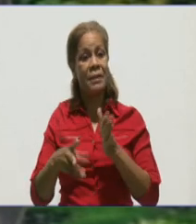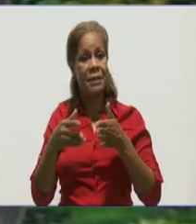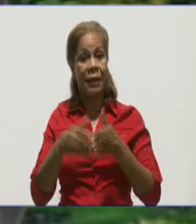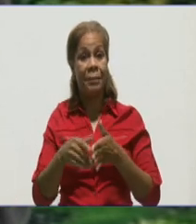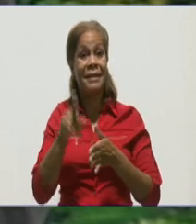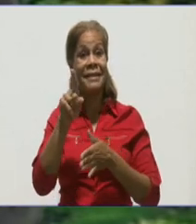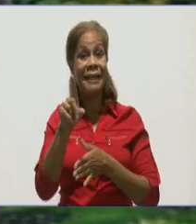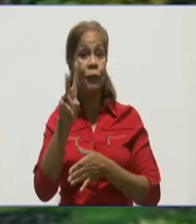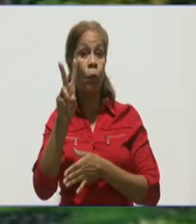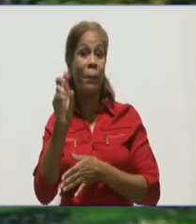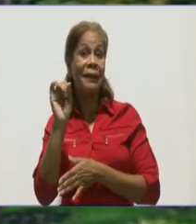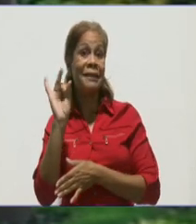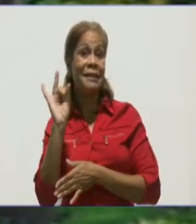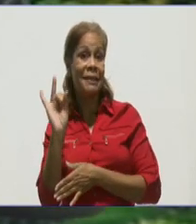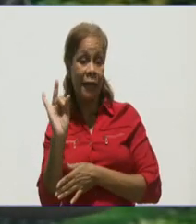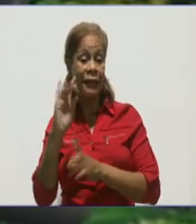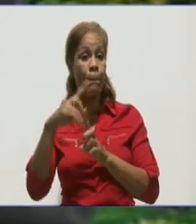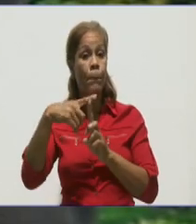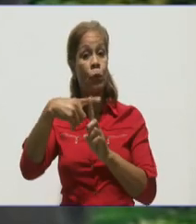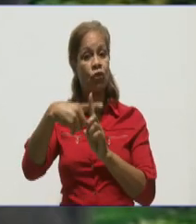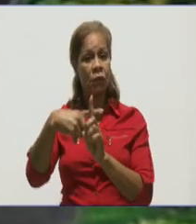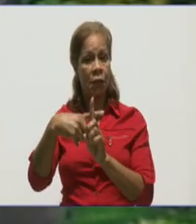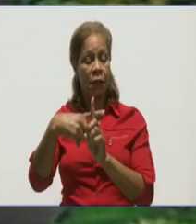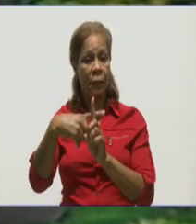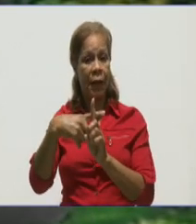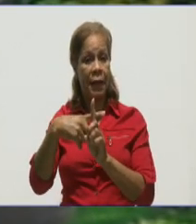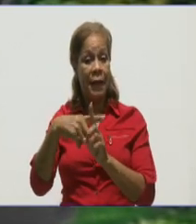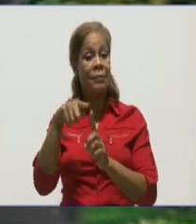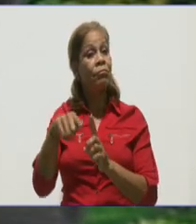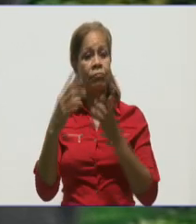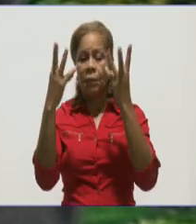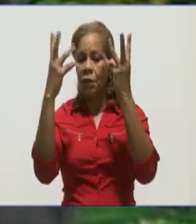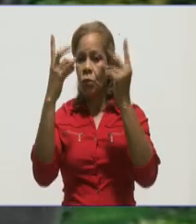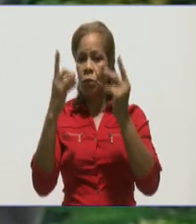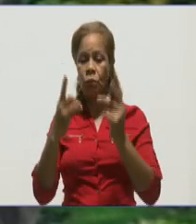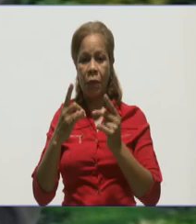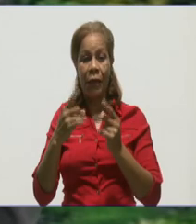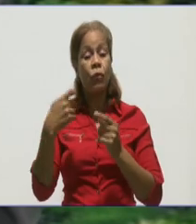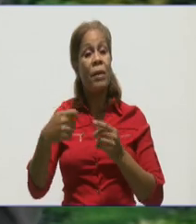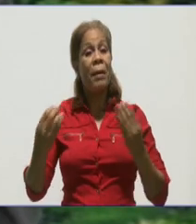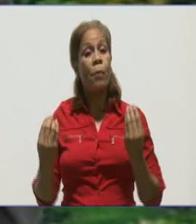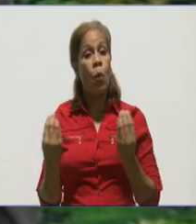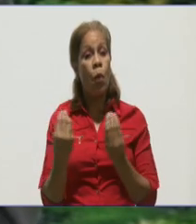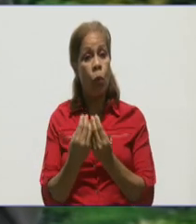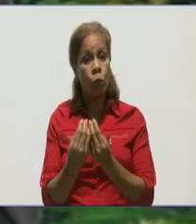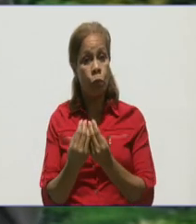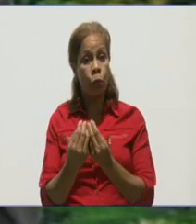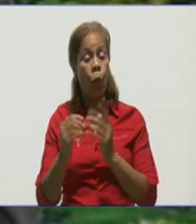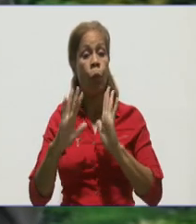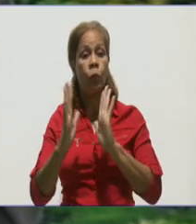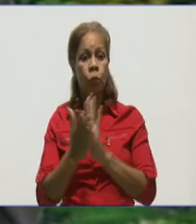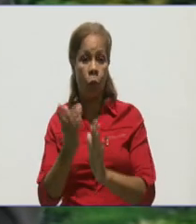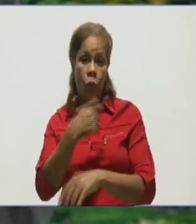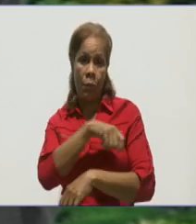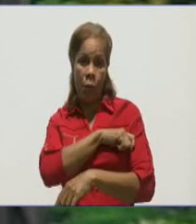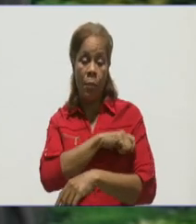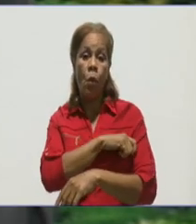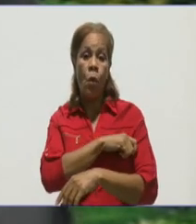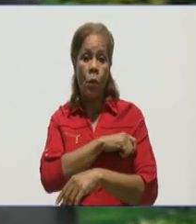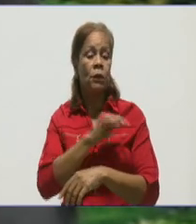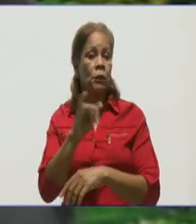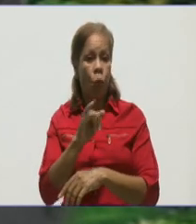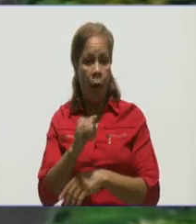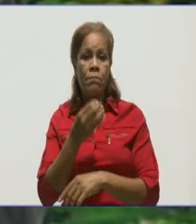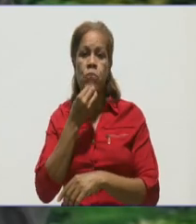positivos, cifra que de no ponernos nosotros unidos entre todos, cifra que puede aumentar en los próximos días, ya lo